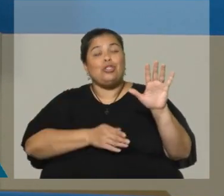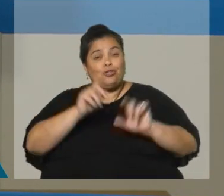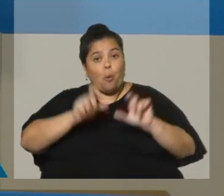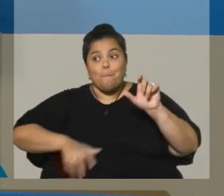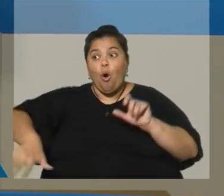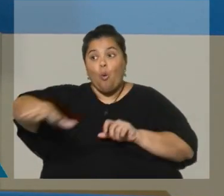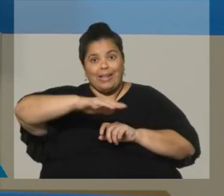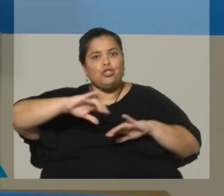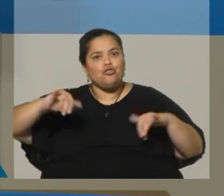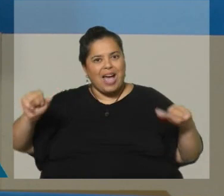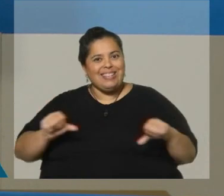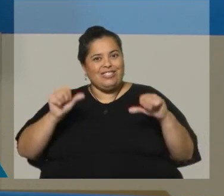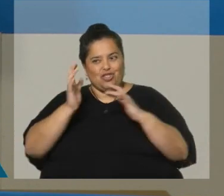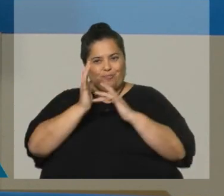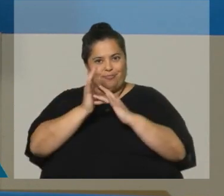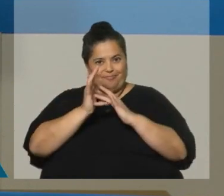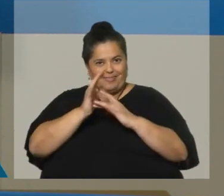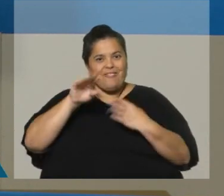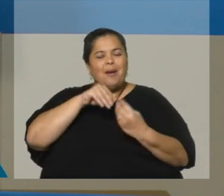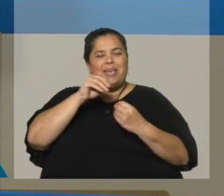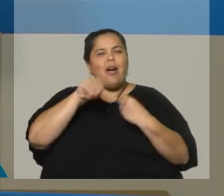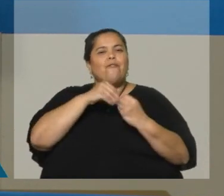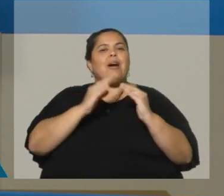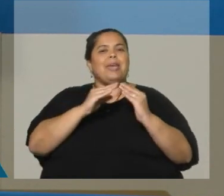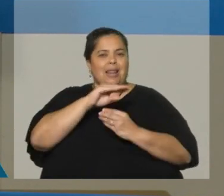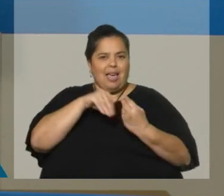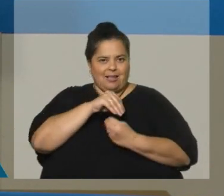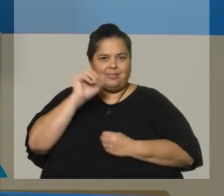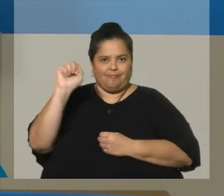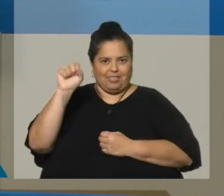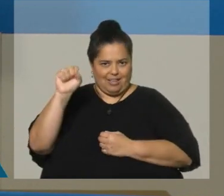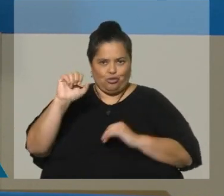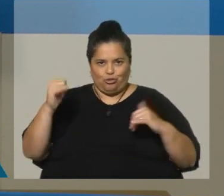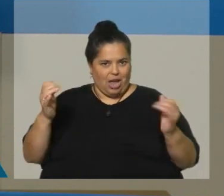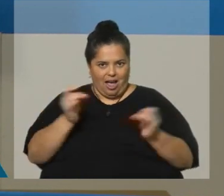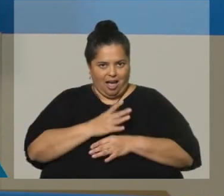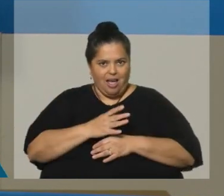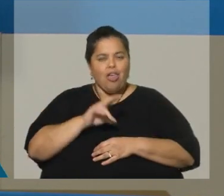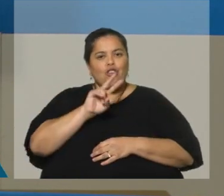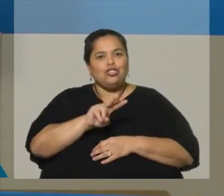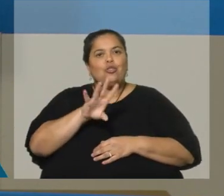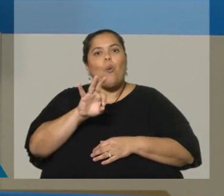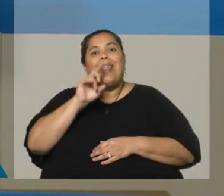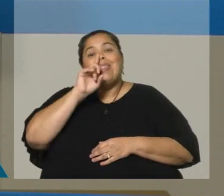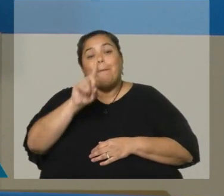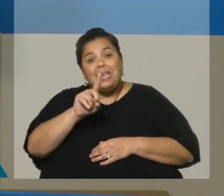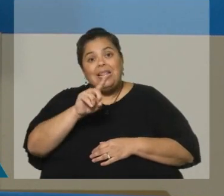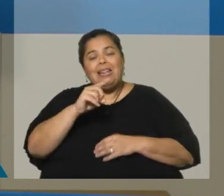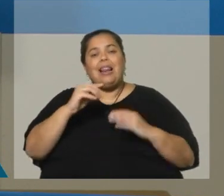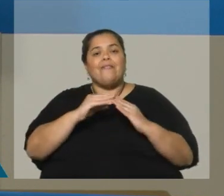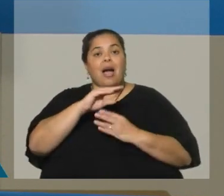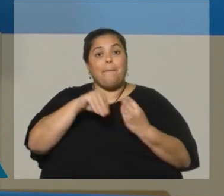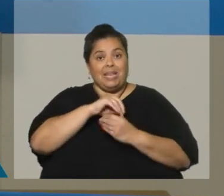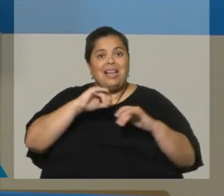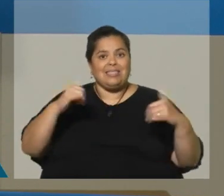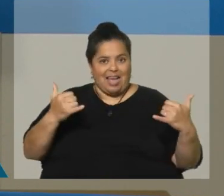censada, de los hogares, mejor dicho, censados. Y estamos por encima de los 240.000 hogares censados. Seguramente